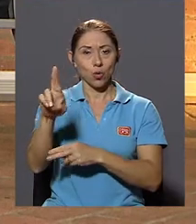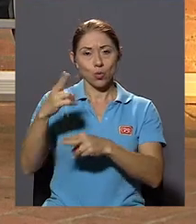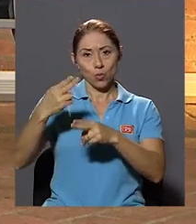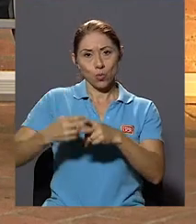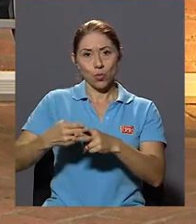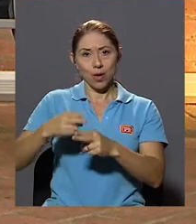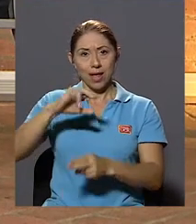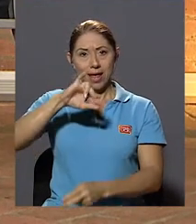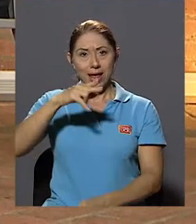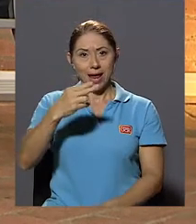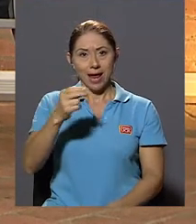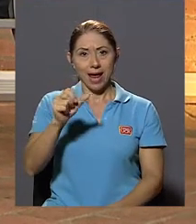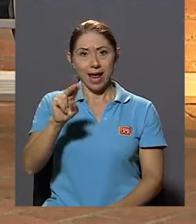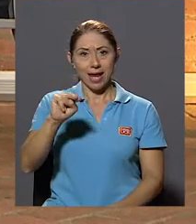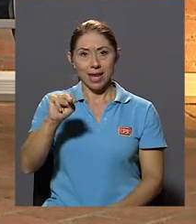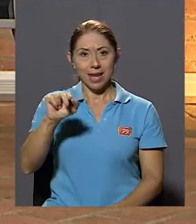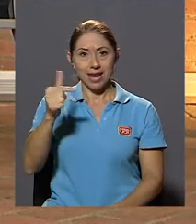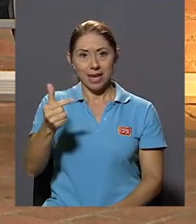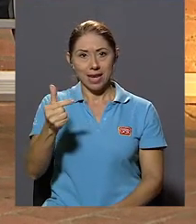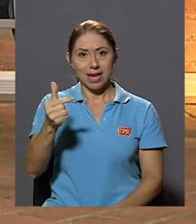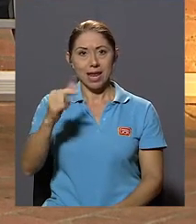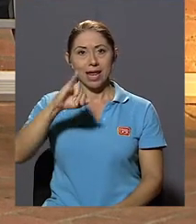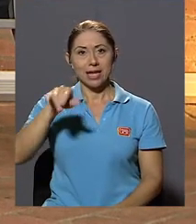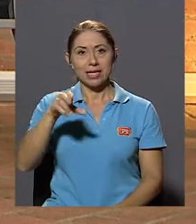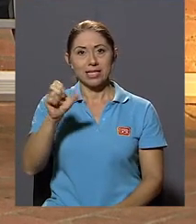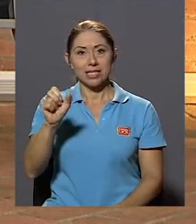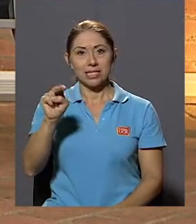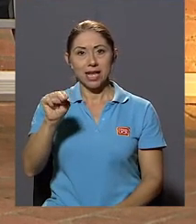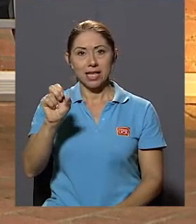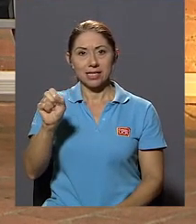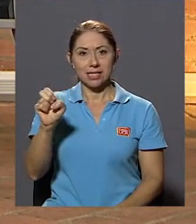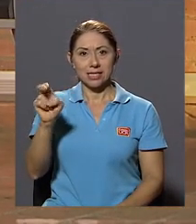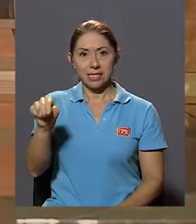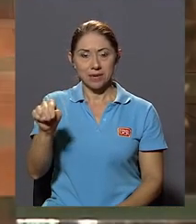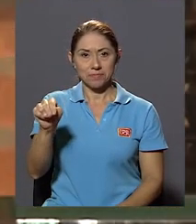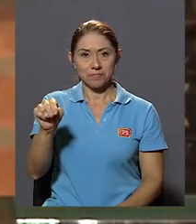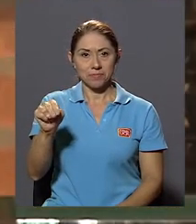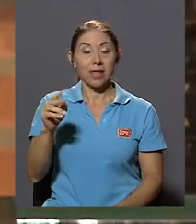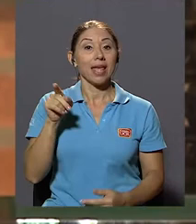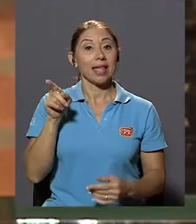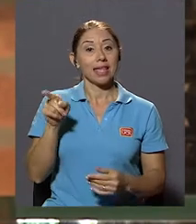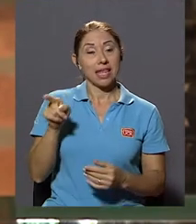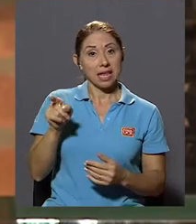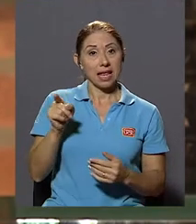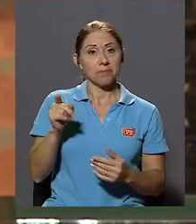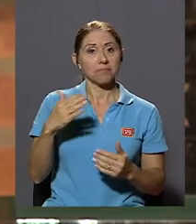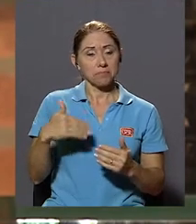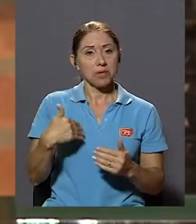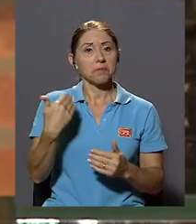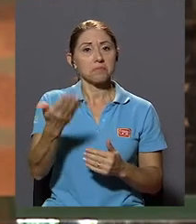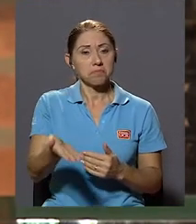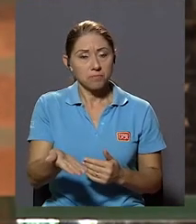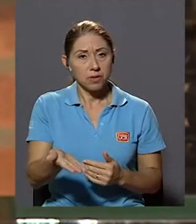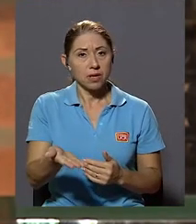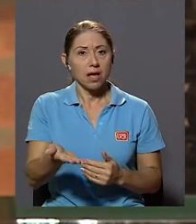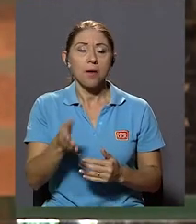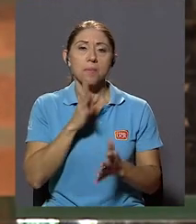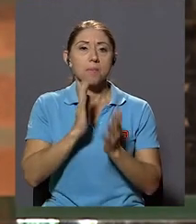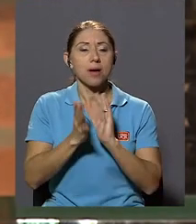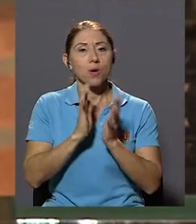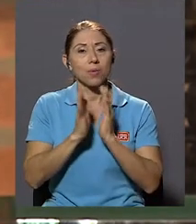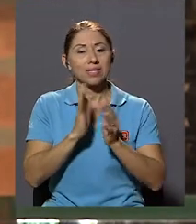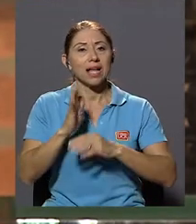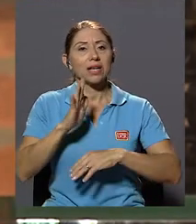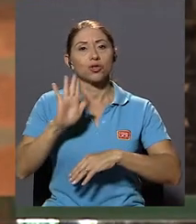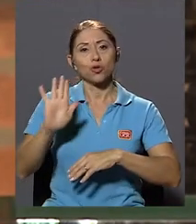Don Henning Jensen Quien nos va, una vez que el canal nos invite a hacerlo Nos va a